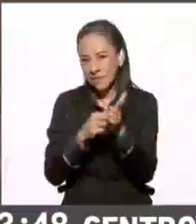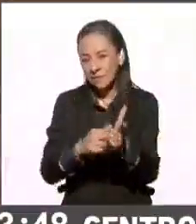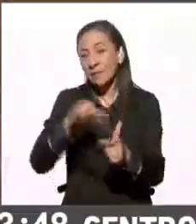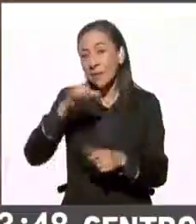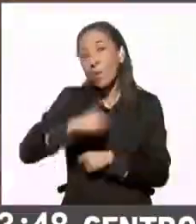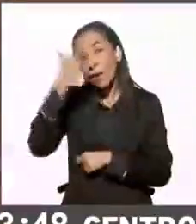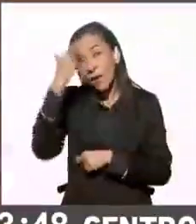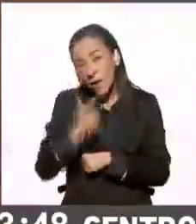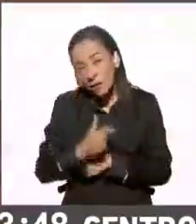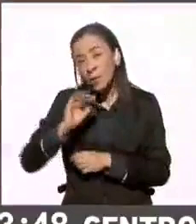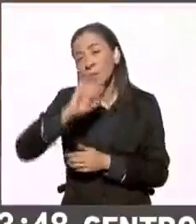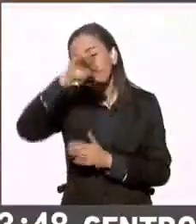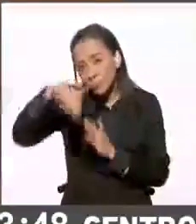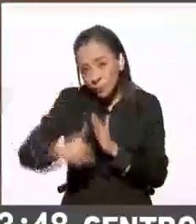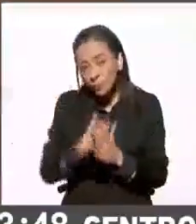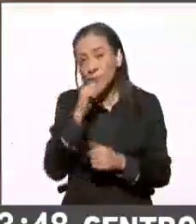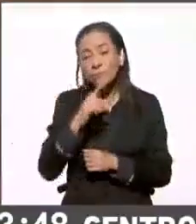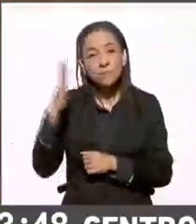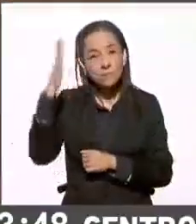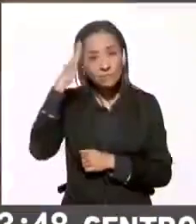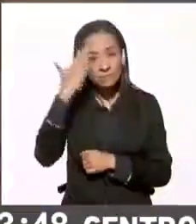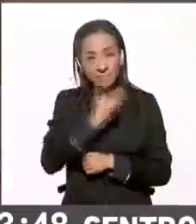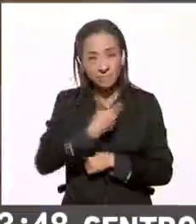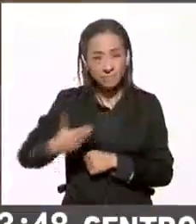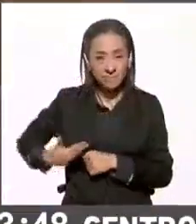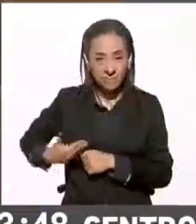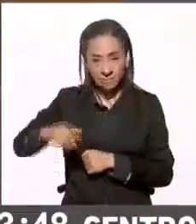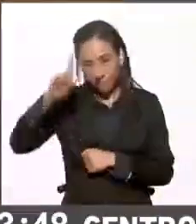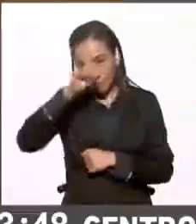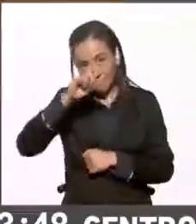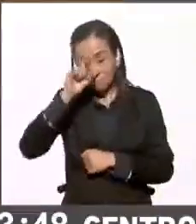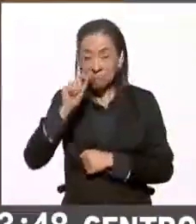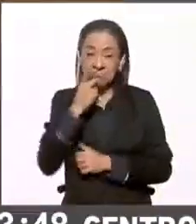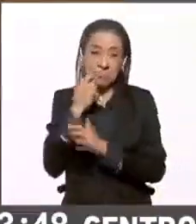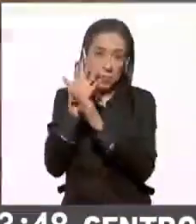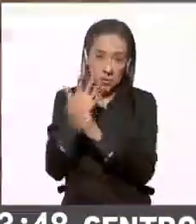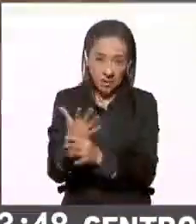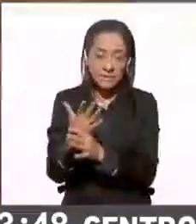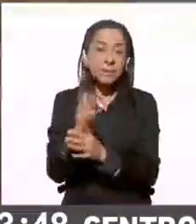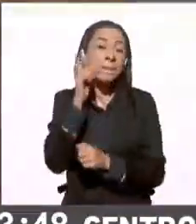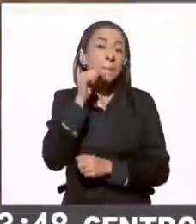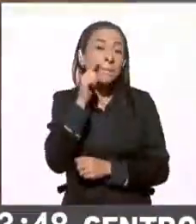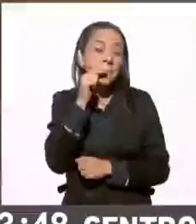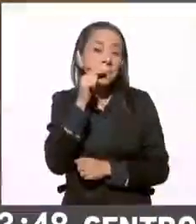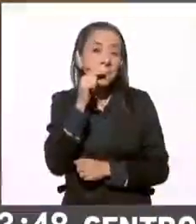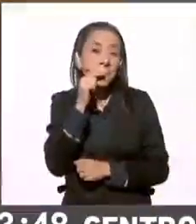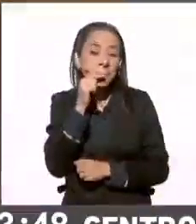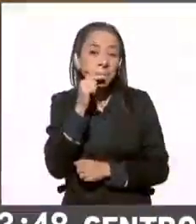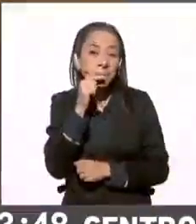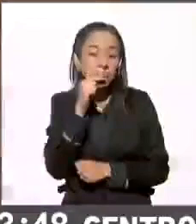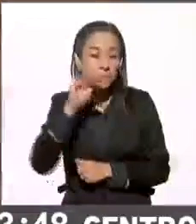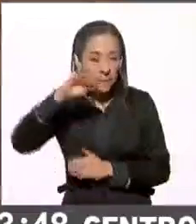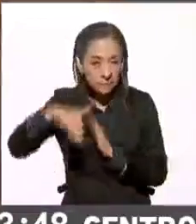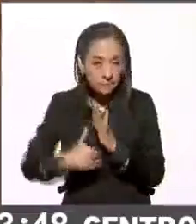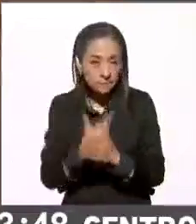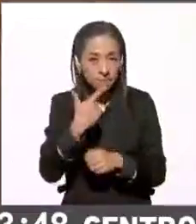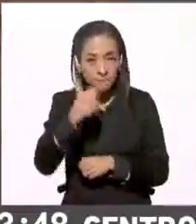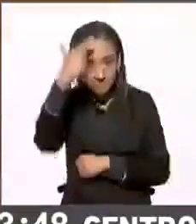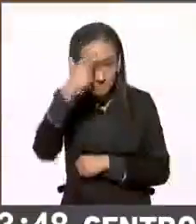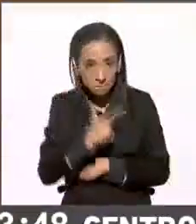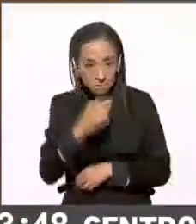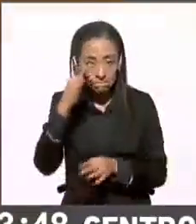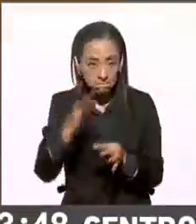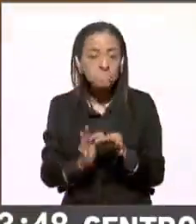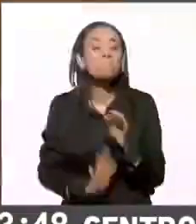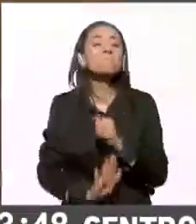noche. el consejero presidente nos comentó que mañana a las siete de la noche se espera que ya tengan